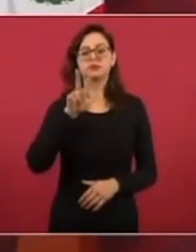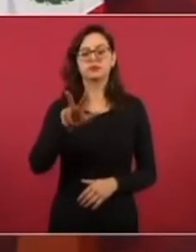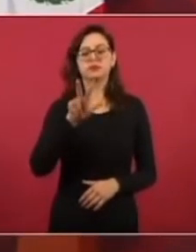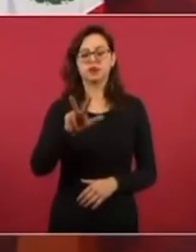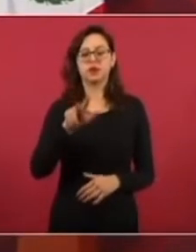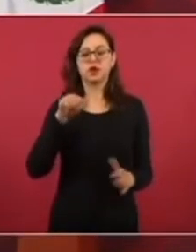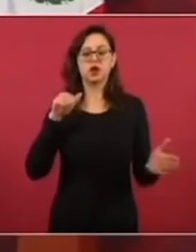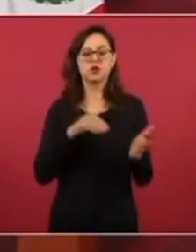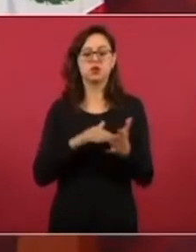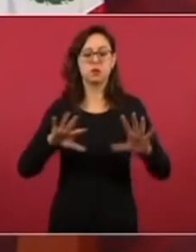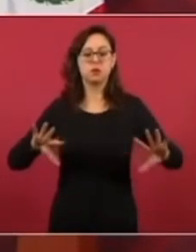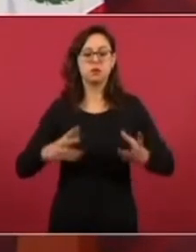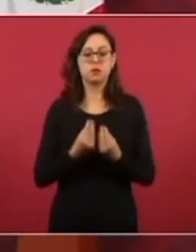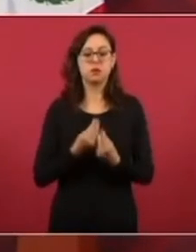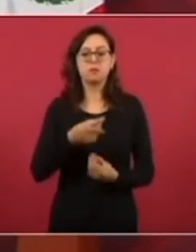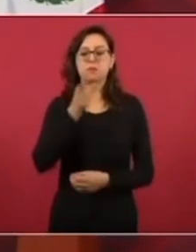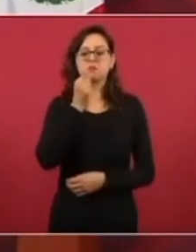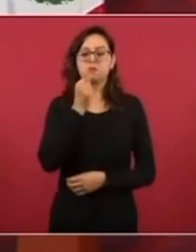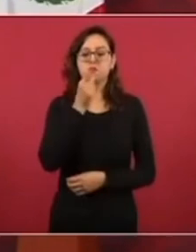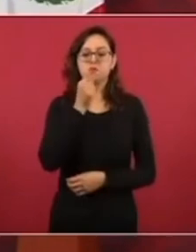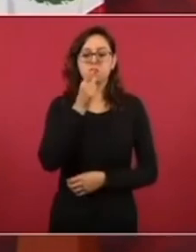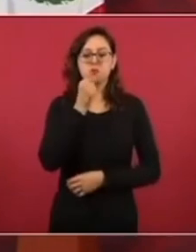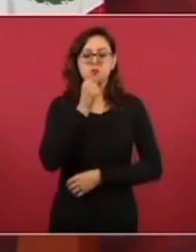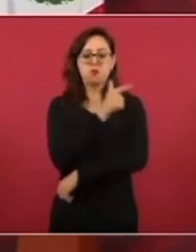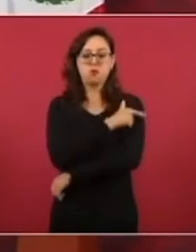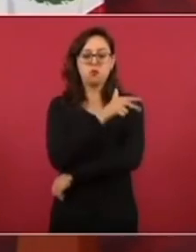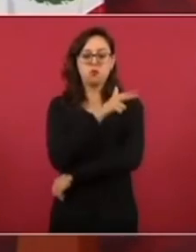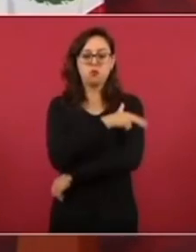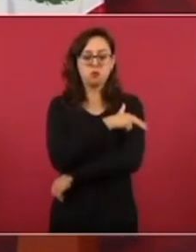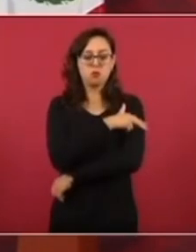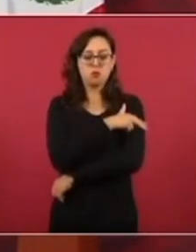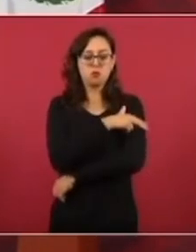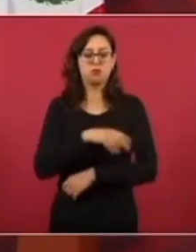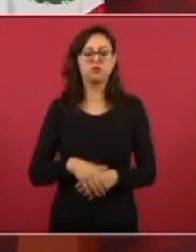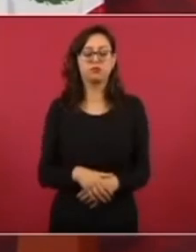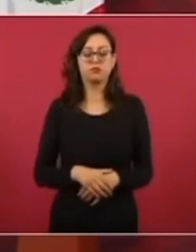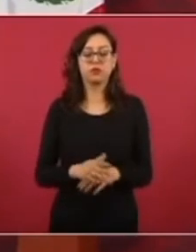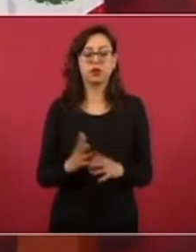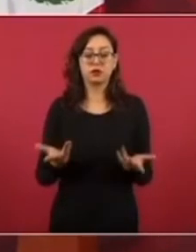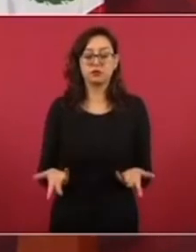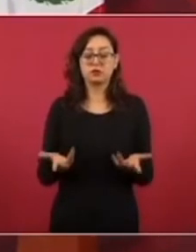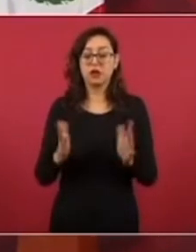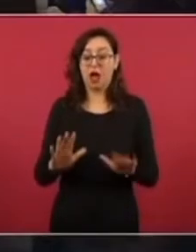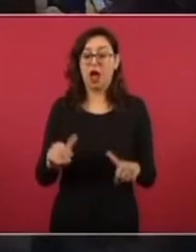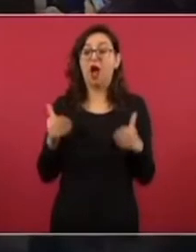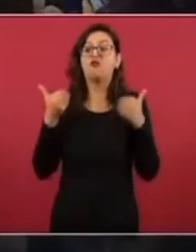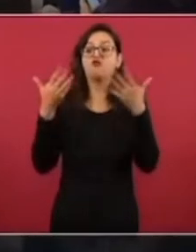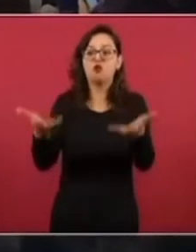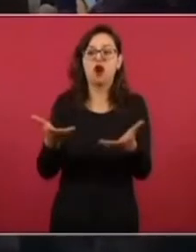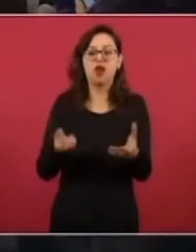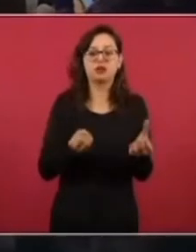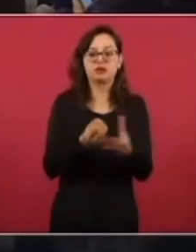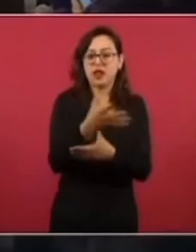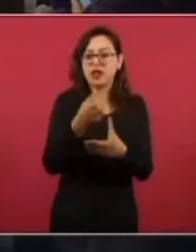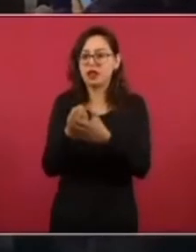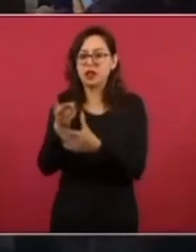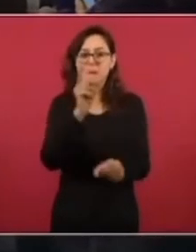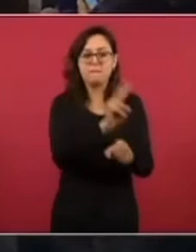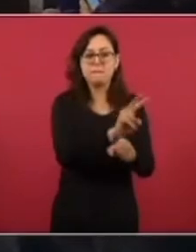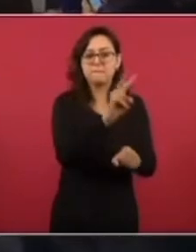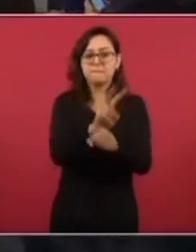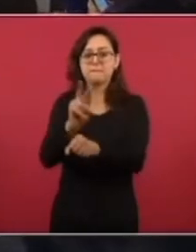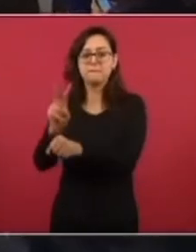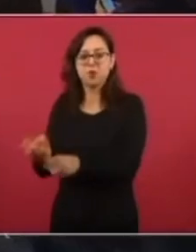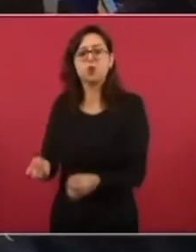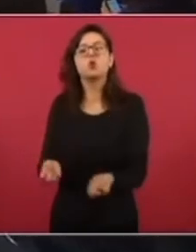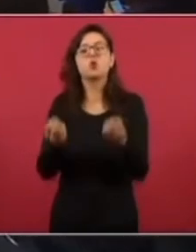mil en total, operativos 105 mil. ¿Qué significa esto? Que en menos de